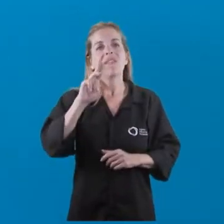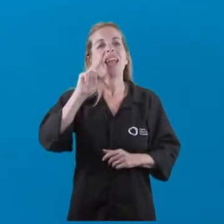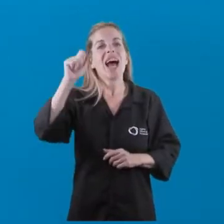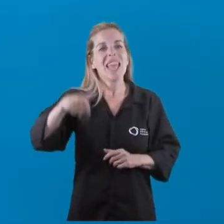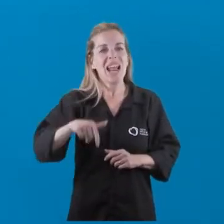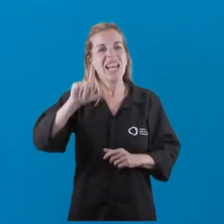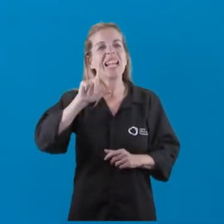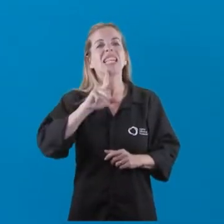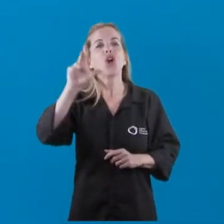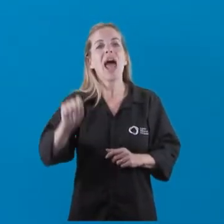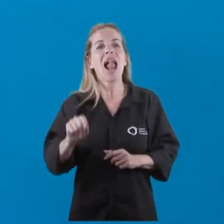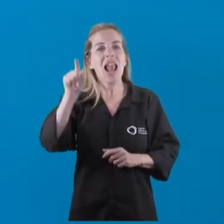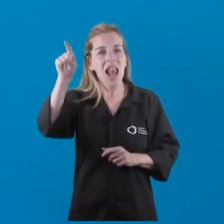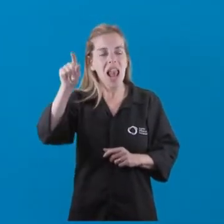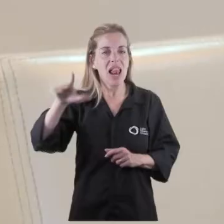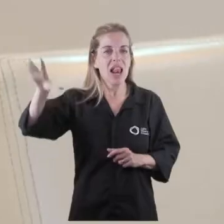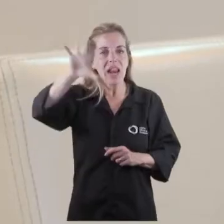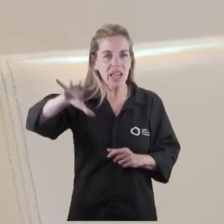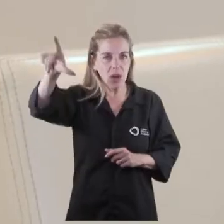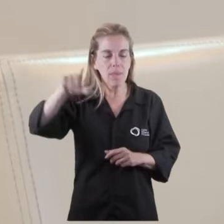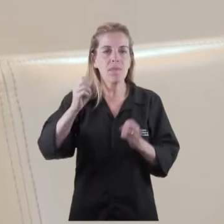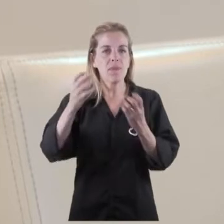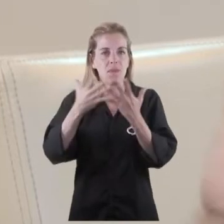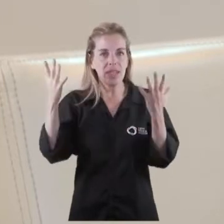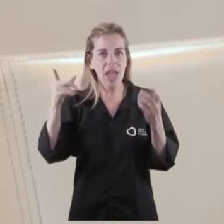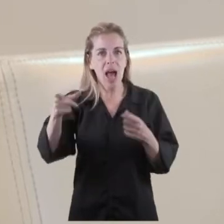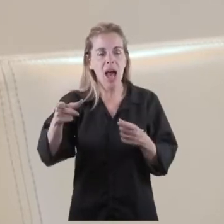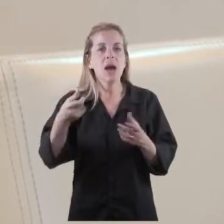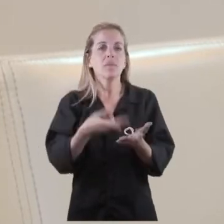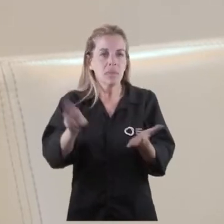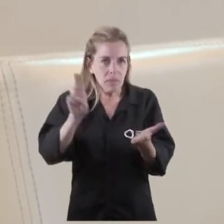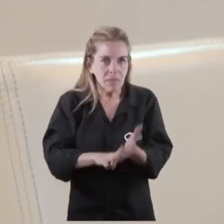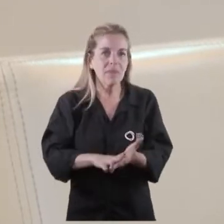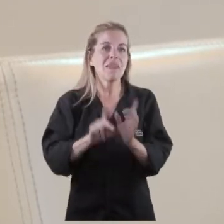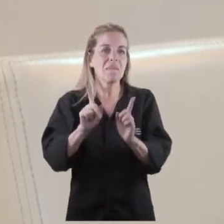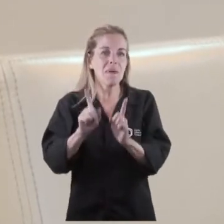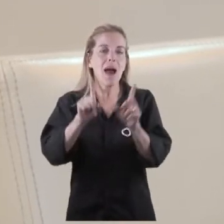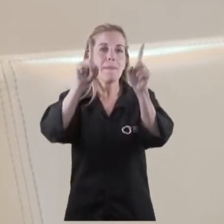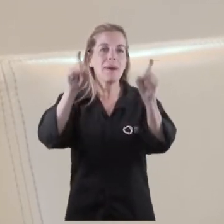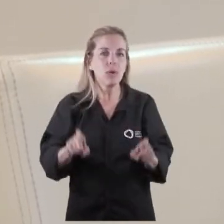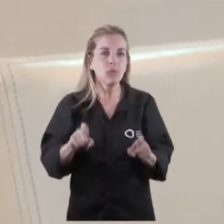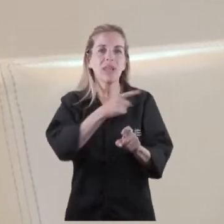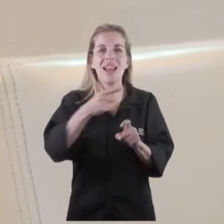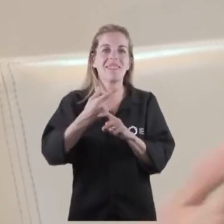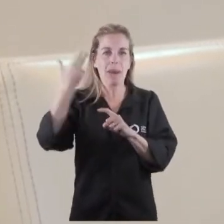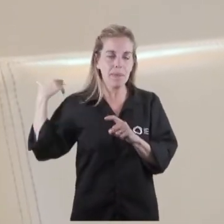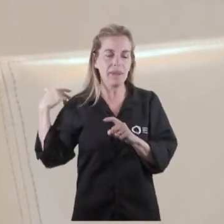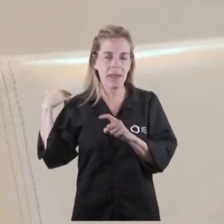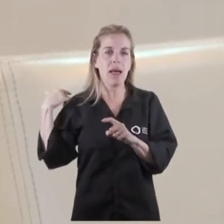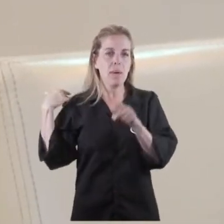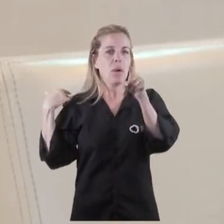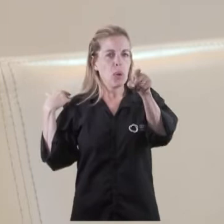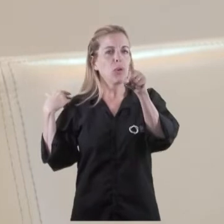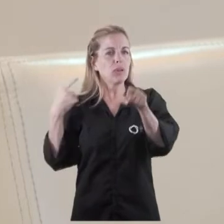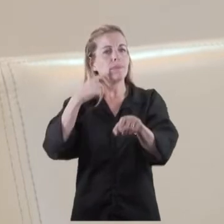Litoral. Hola, Brian. ¿Qué tal, Gabriela? Buen día. Voy a ser reiterativo también en base a la pregunta de la semana pasada, pero porque usted se